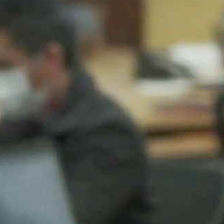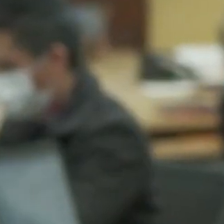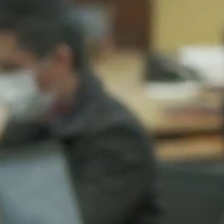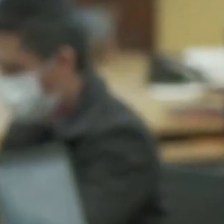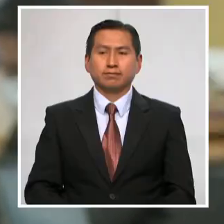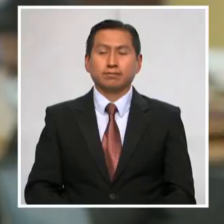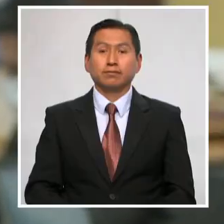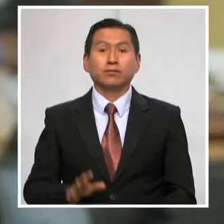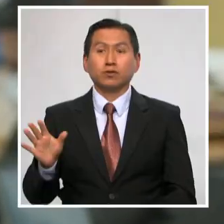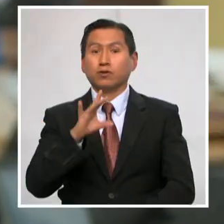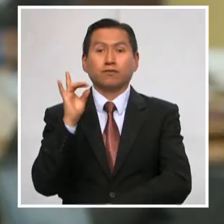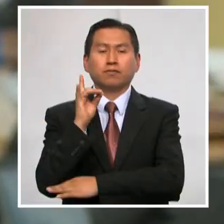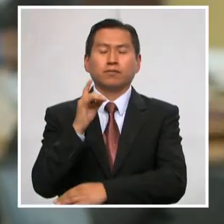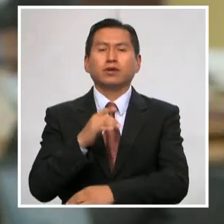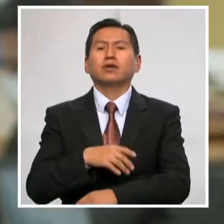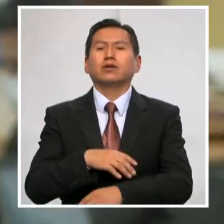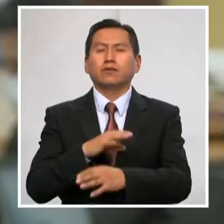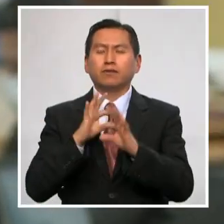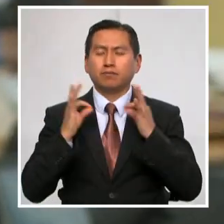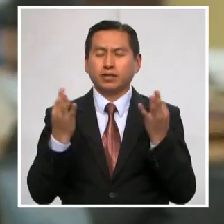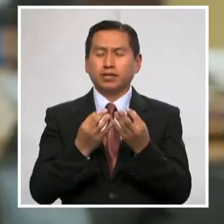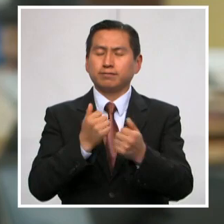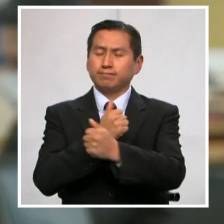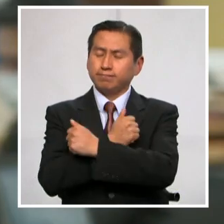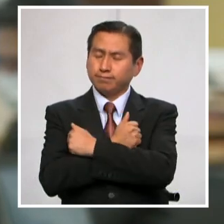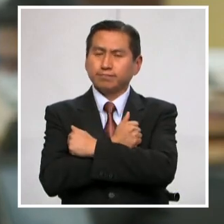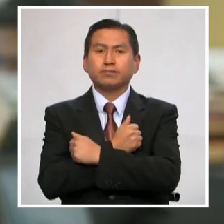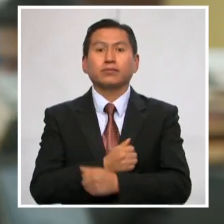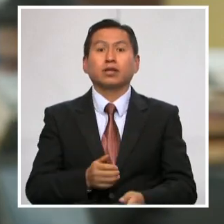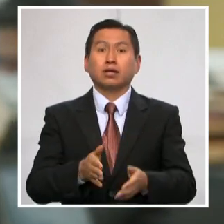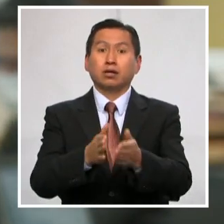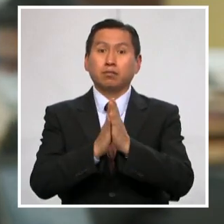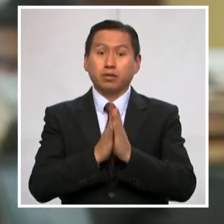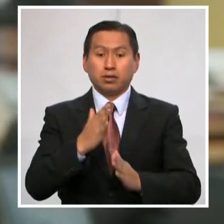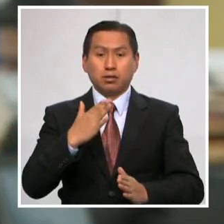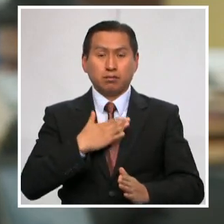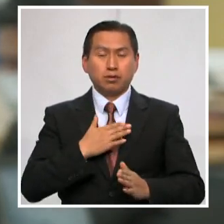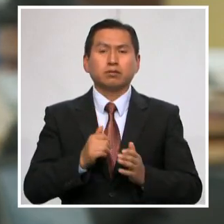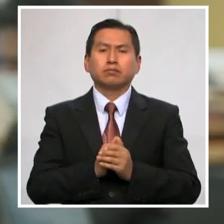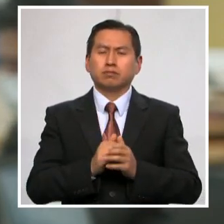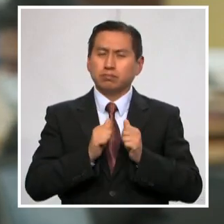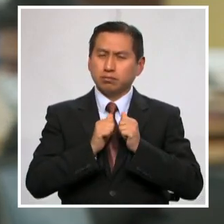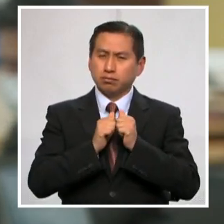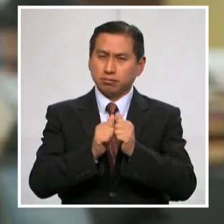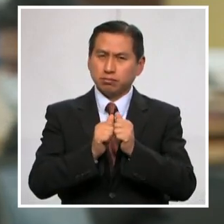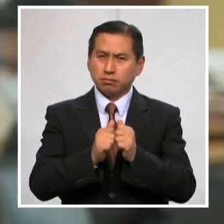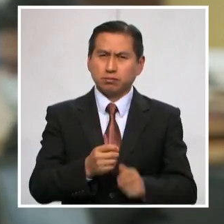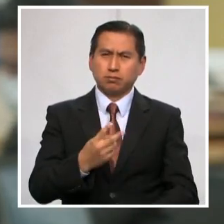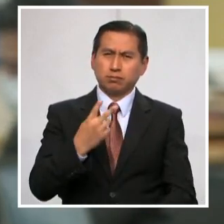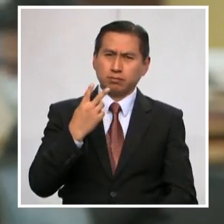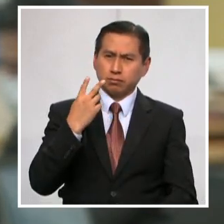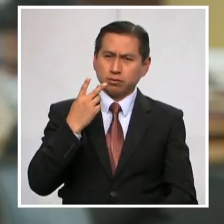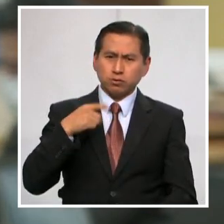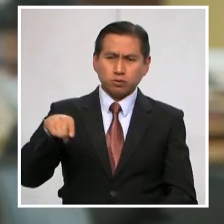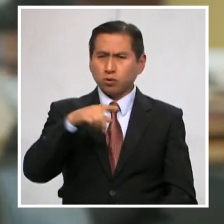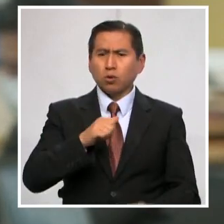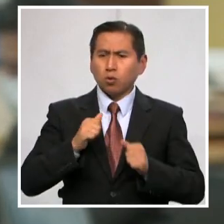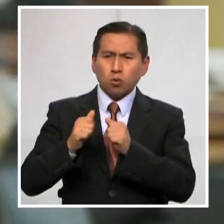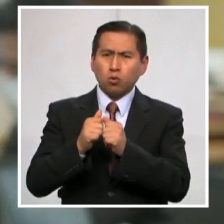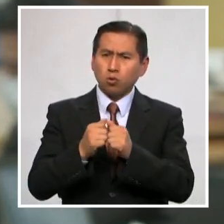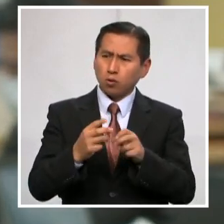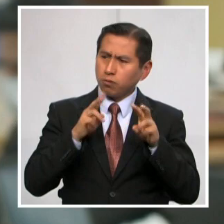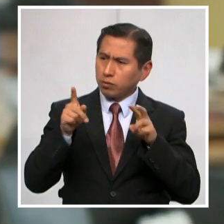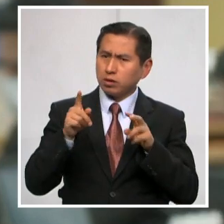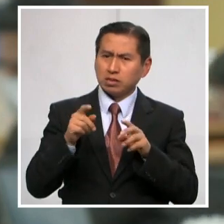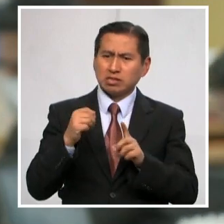Queridas familias bolivianas, les pido que me acompañen para revisar juntos cómo va nuestra lucha contra